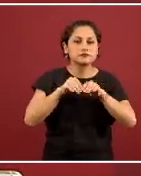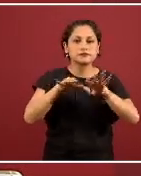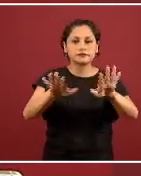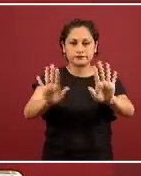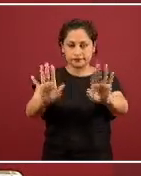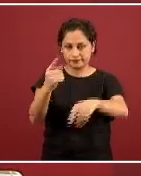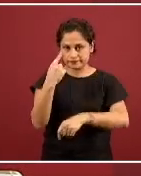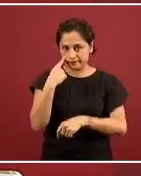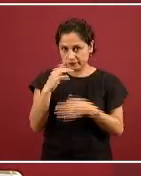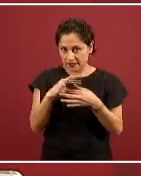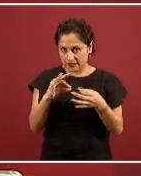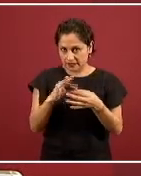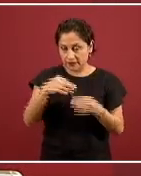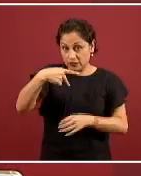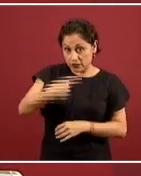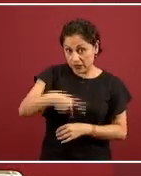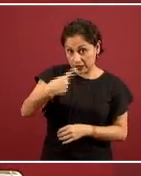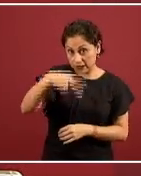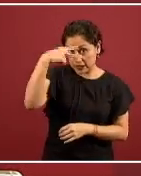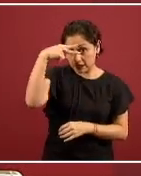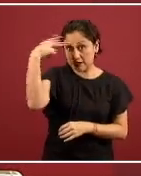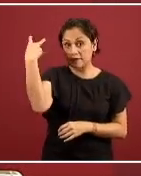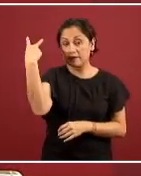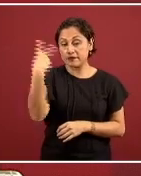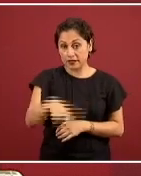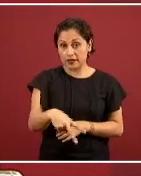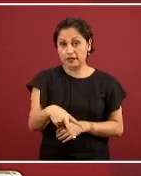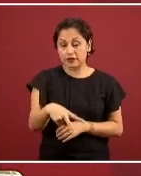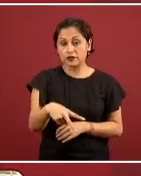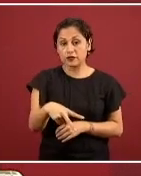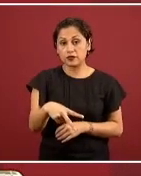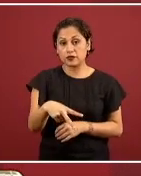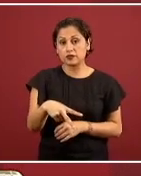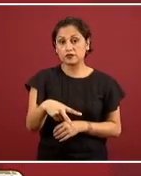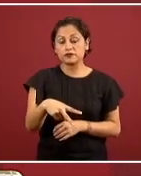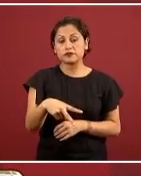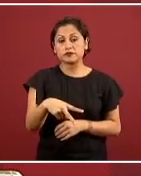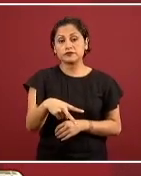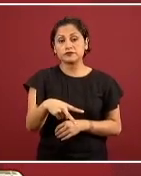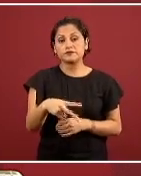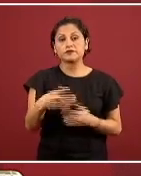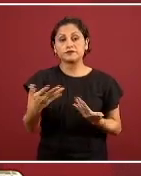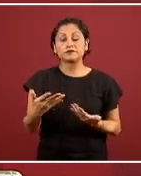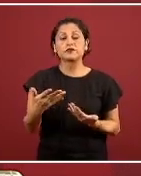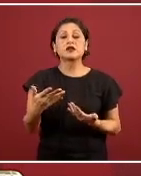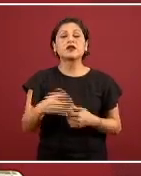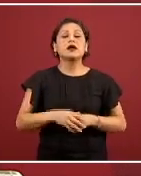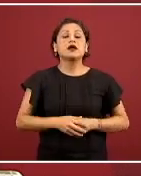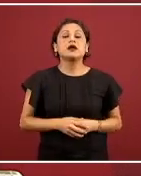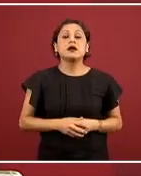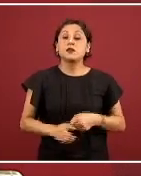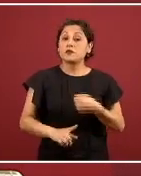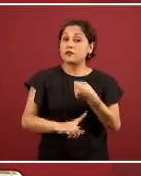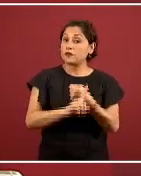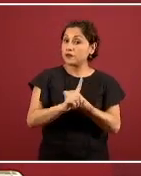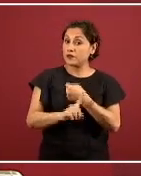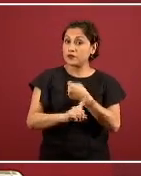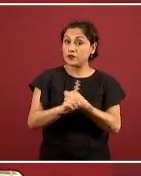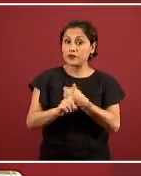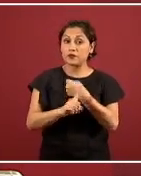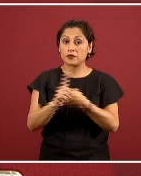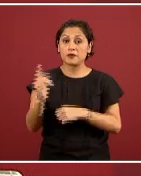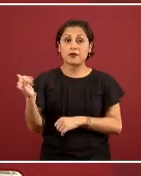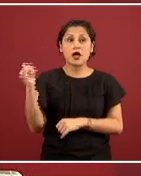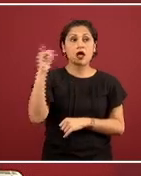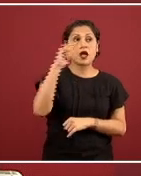Hubo una en el país tenemos una importante perturbación de la industria aeronáutica es decir no hay vuelos